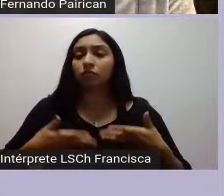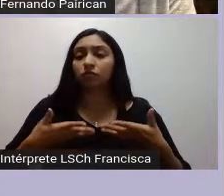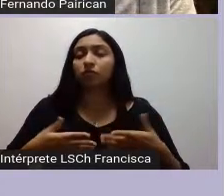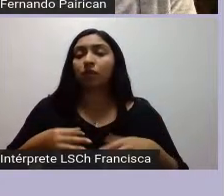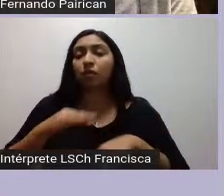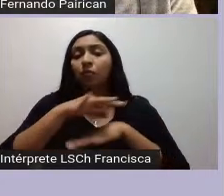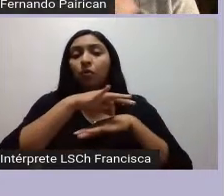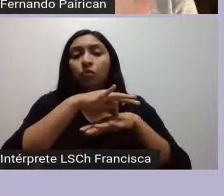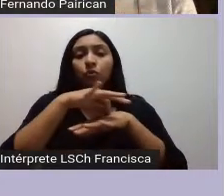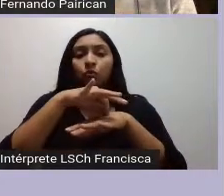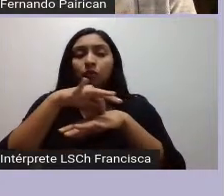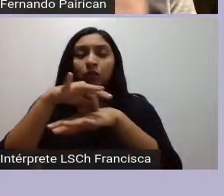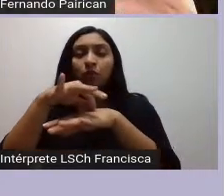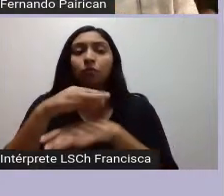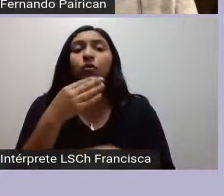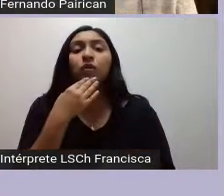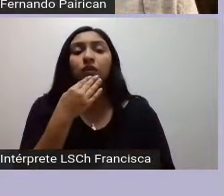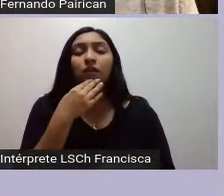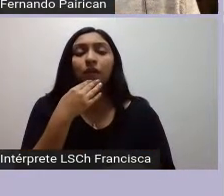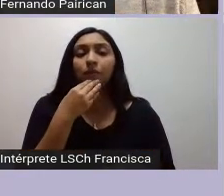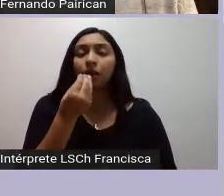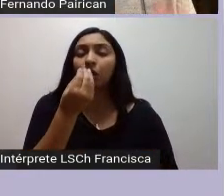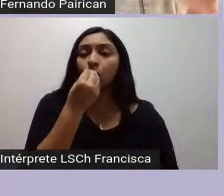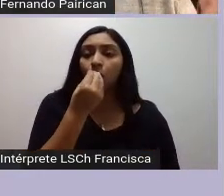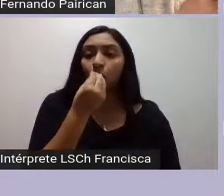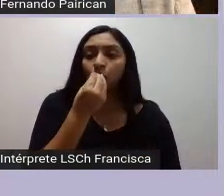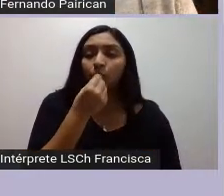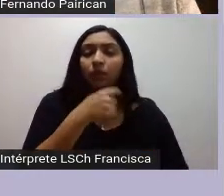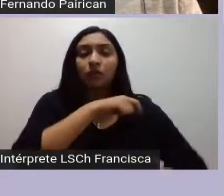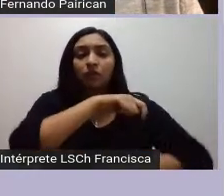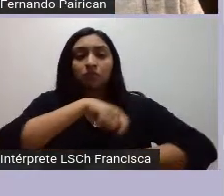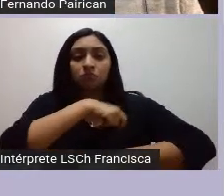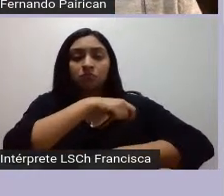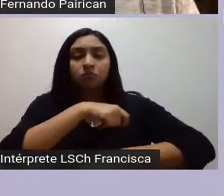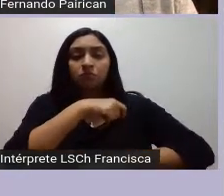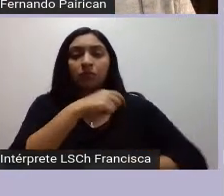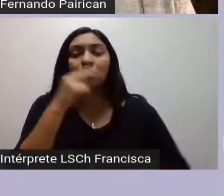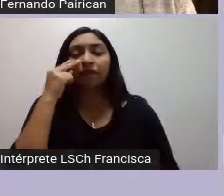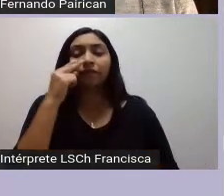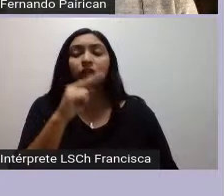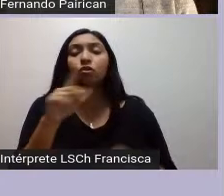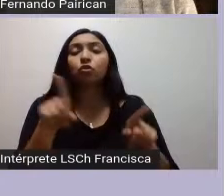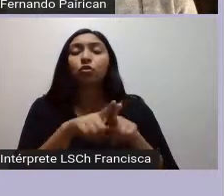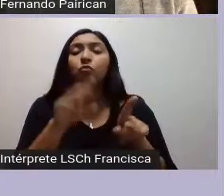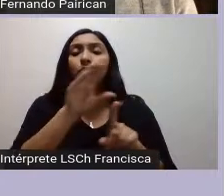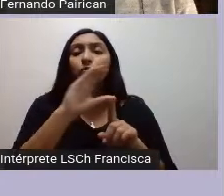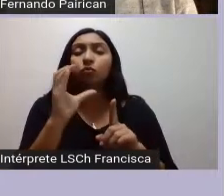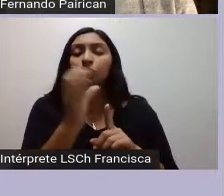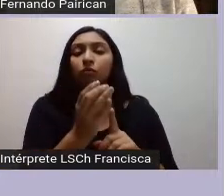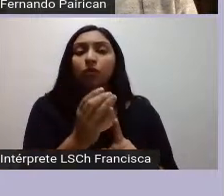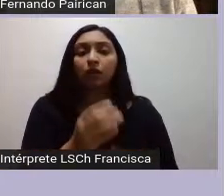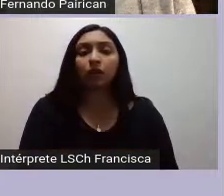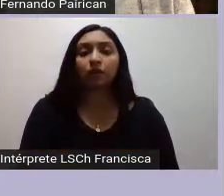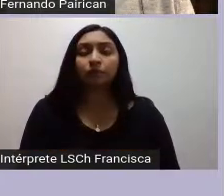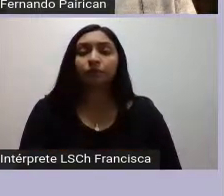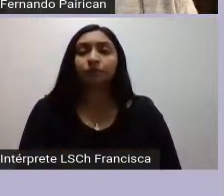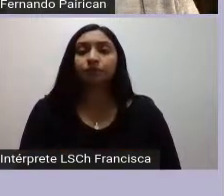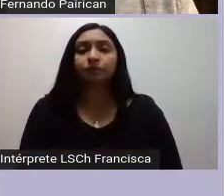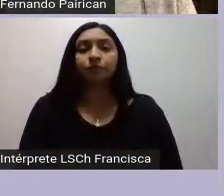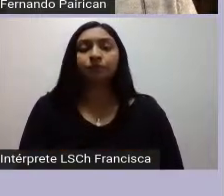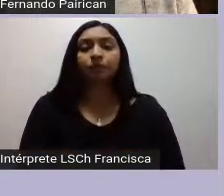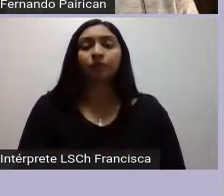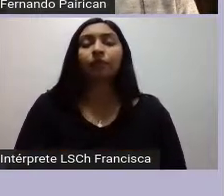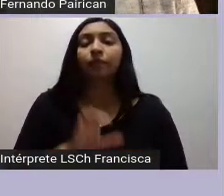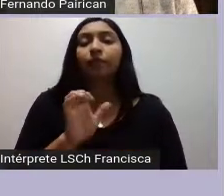también desarrollados con aspectos gastronómicos o aspectos que podían ser vistos como culturalistas y por tanto la etnicidad